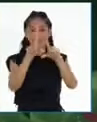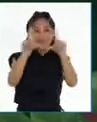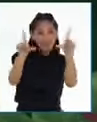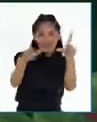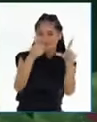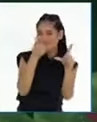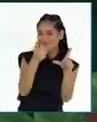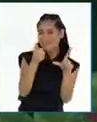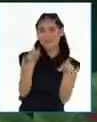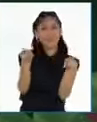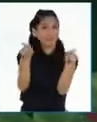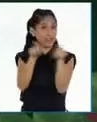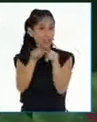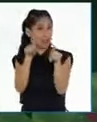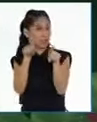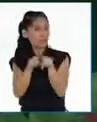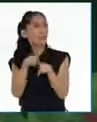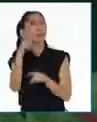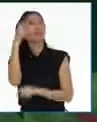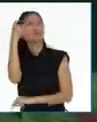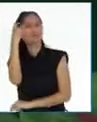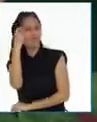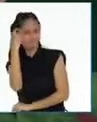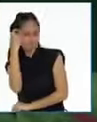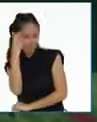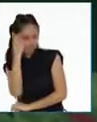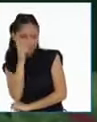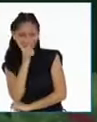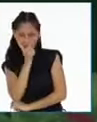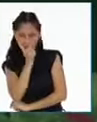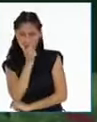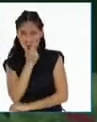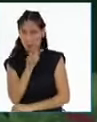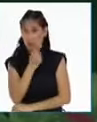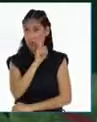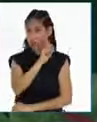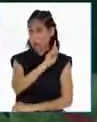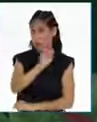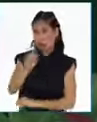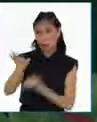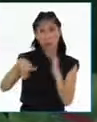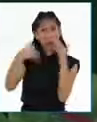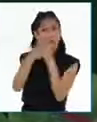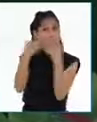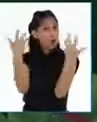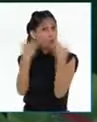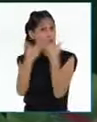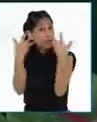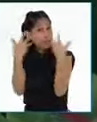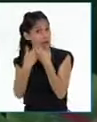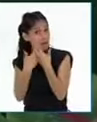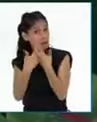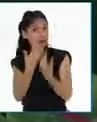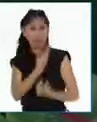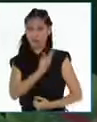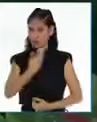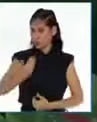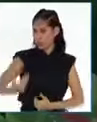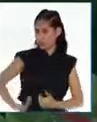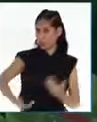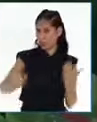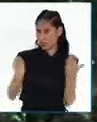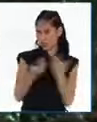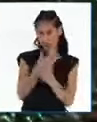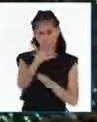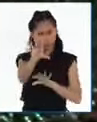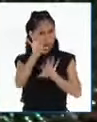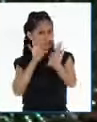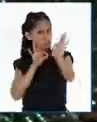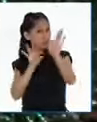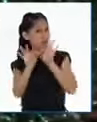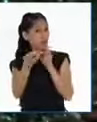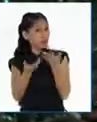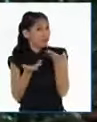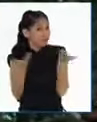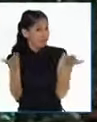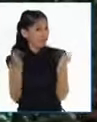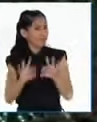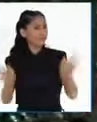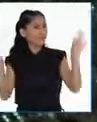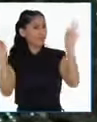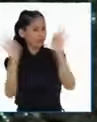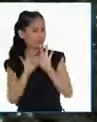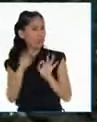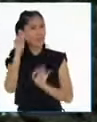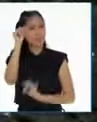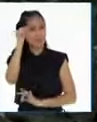también nos ha ayudado a reflexionar sobre uno de los aspectos de la democracia. La elección de nuestras autoridades. No se olviden de ir